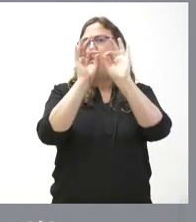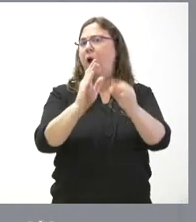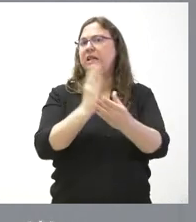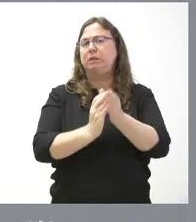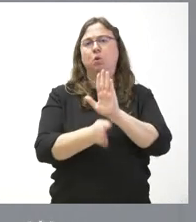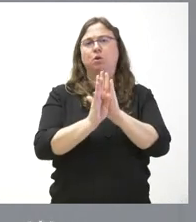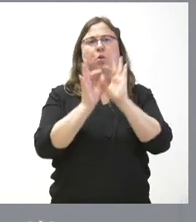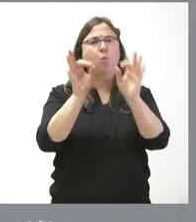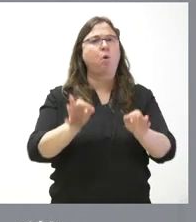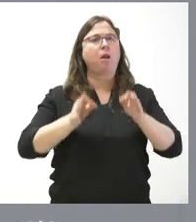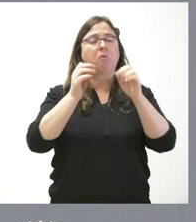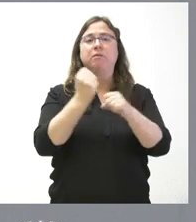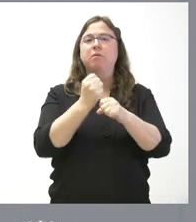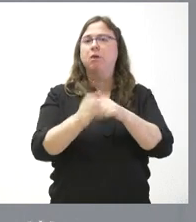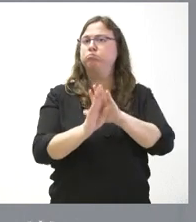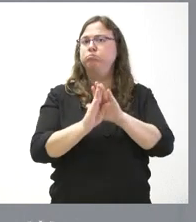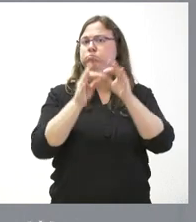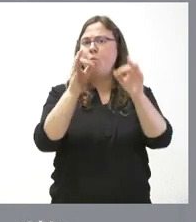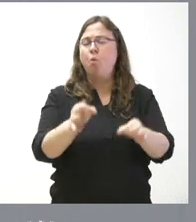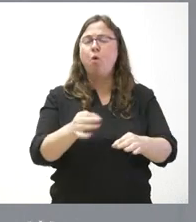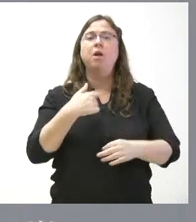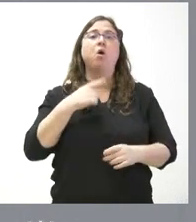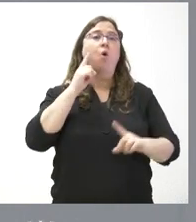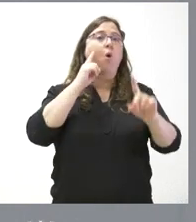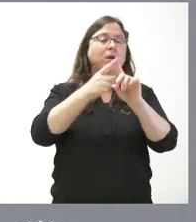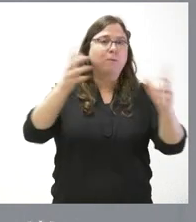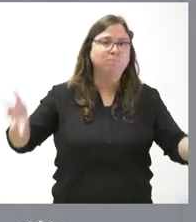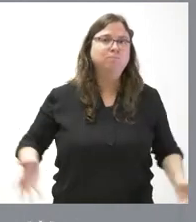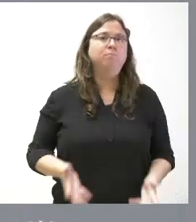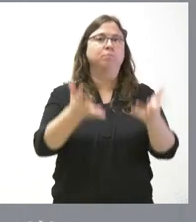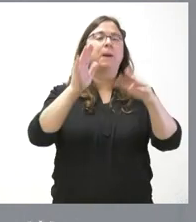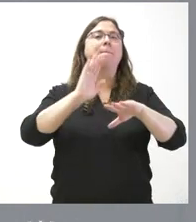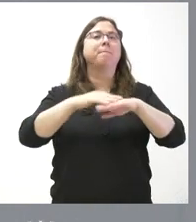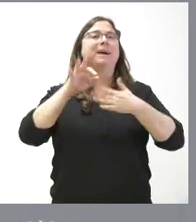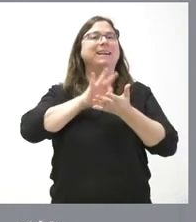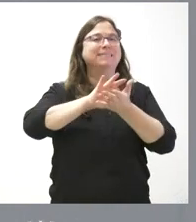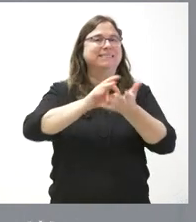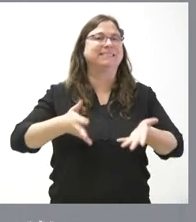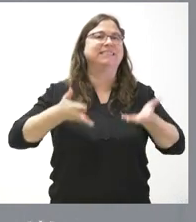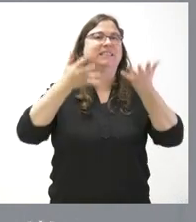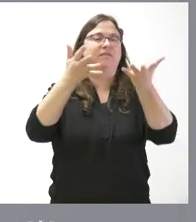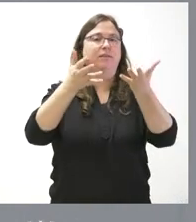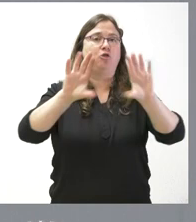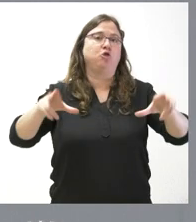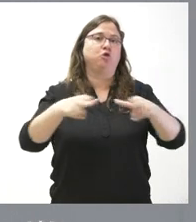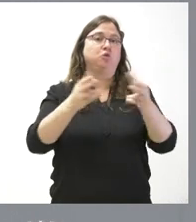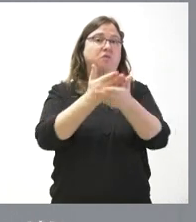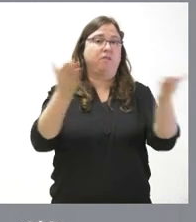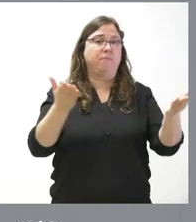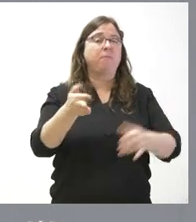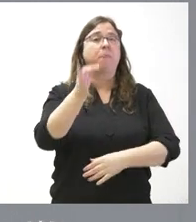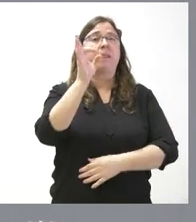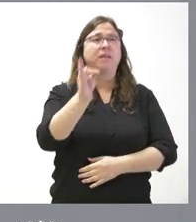ordinarios de trabajo y a impulsar todos los objetivos que tengan que ver con el servicio al conjunto de la sociedad. Es verdad que llevamos ya